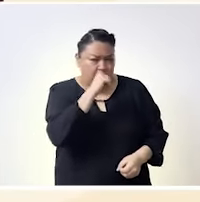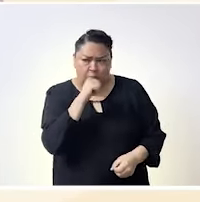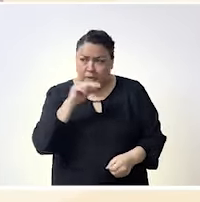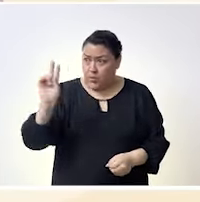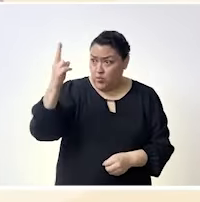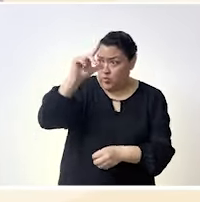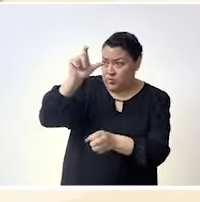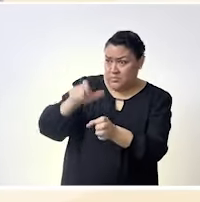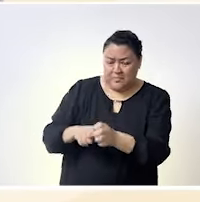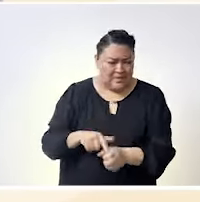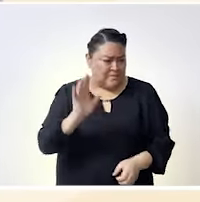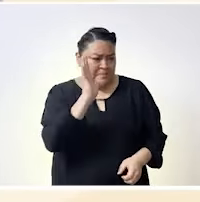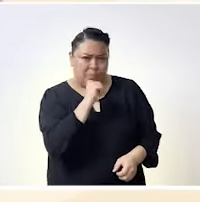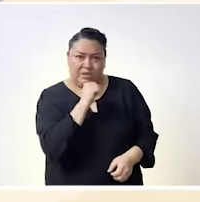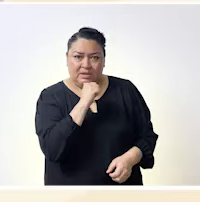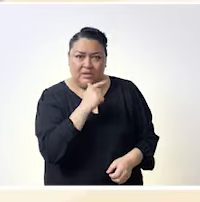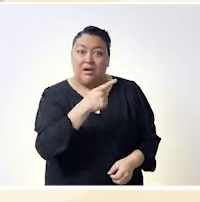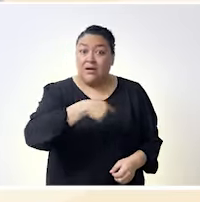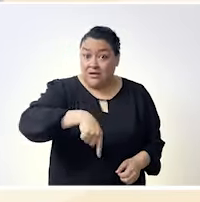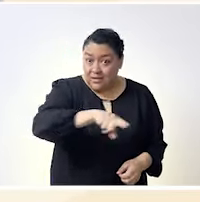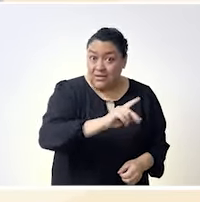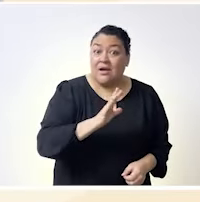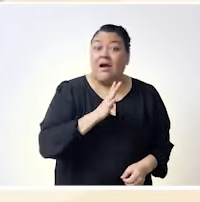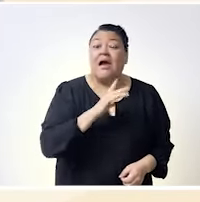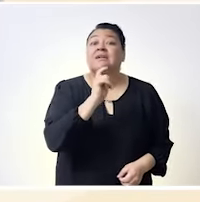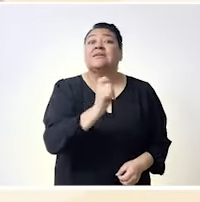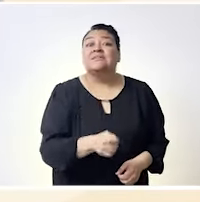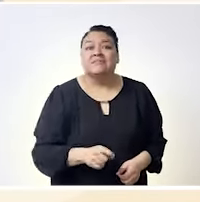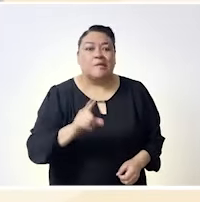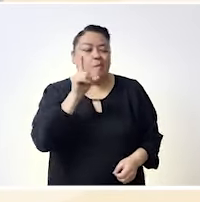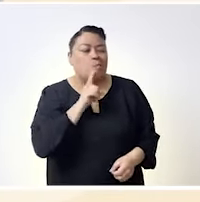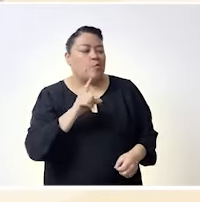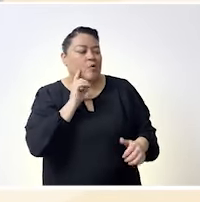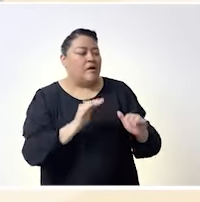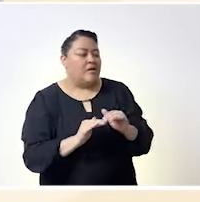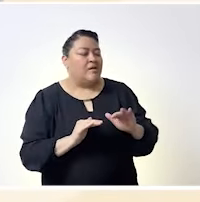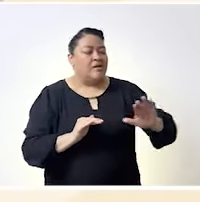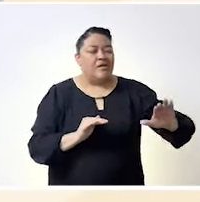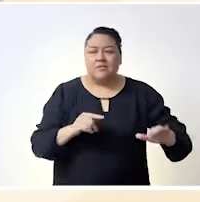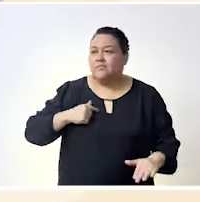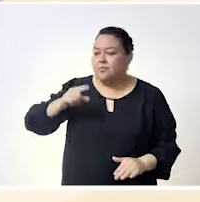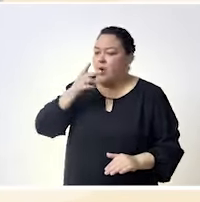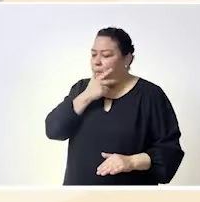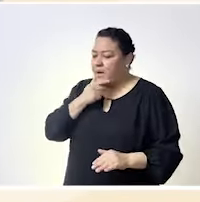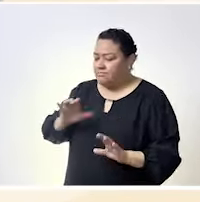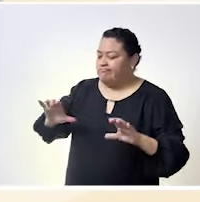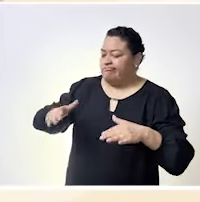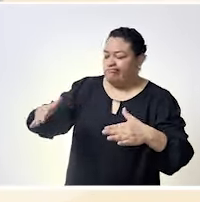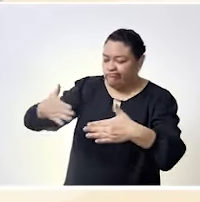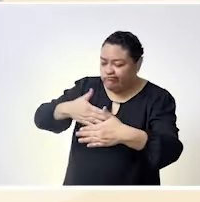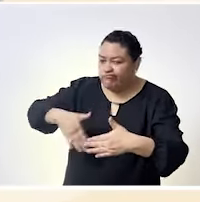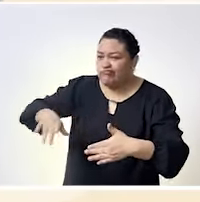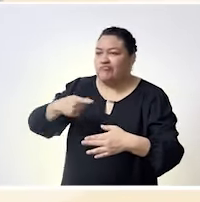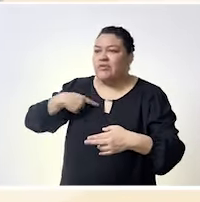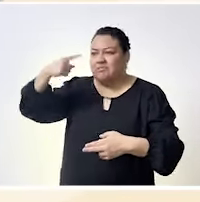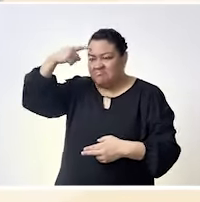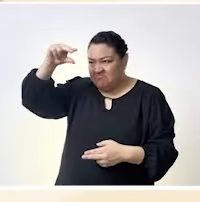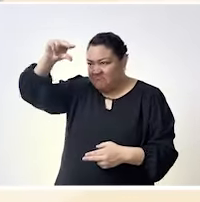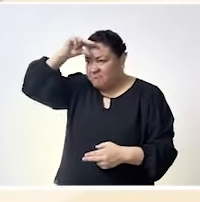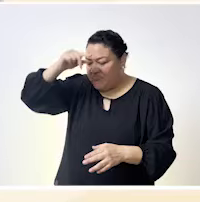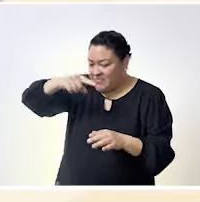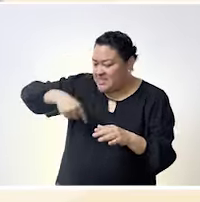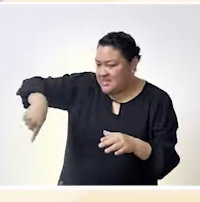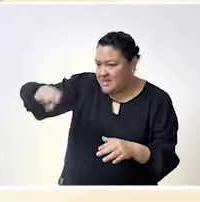votar no son irracionales porque nos ubicaron en esta esfera de la naturaleza y ellos para sí reservaron el estadio